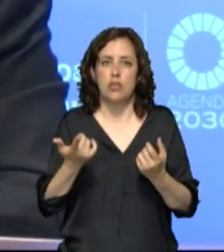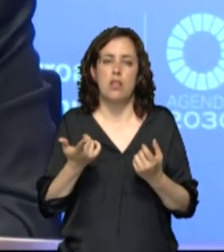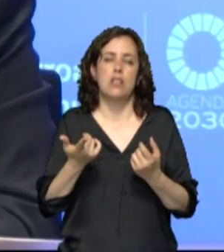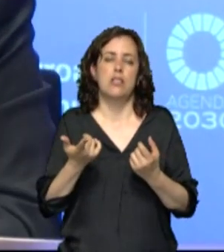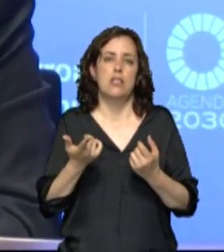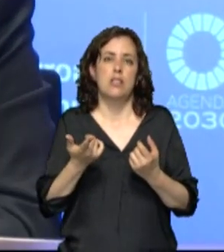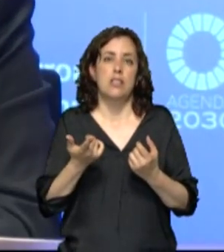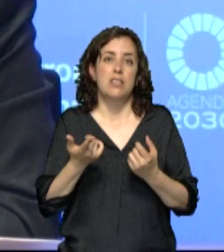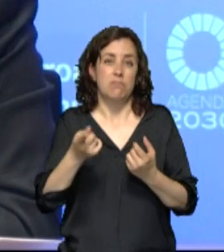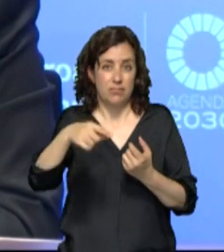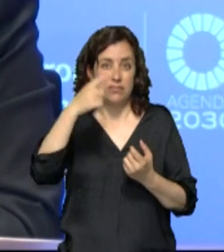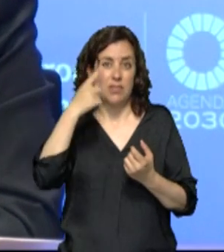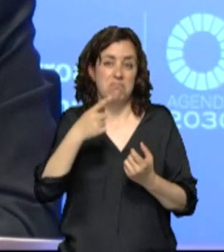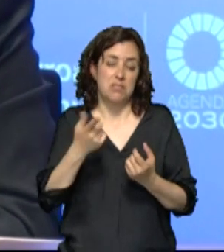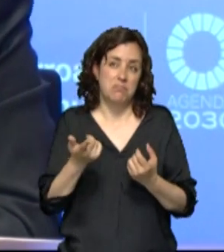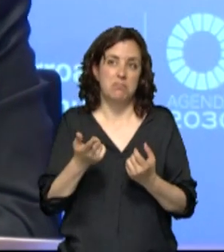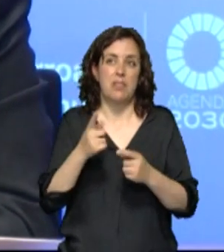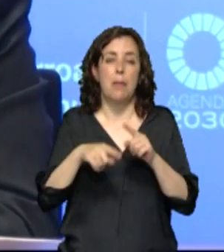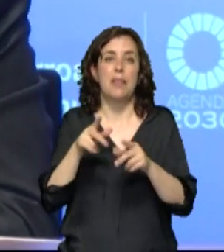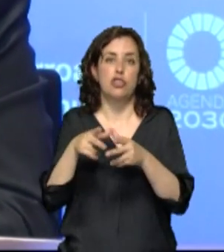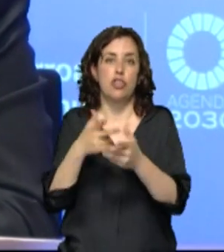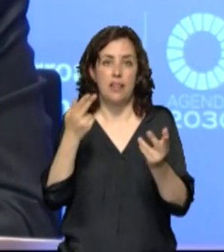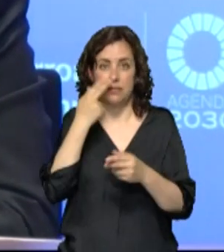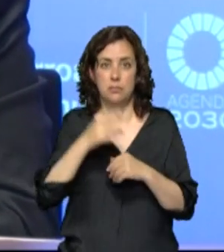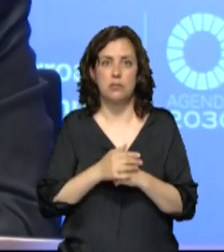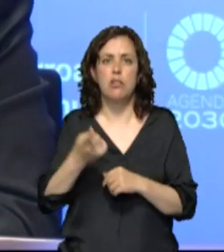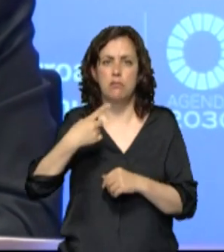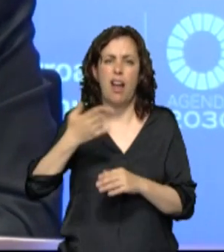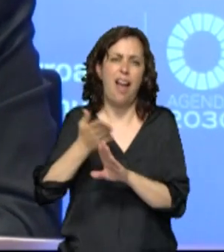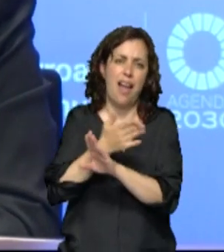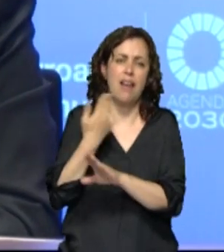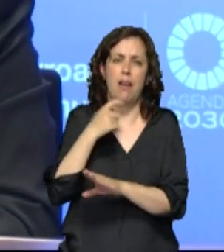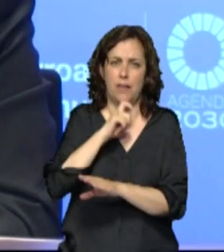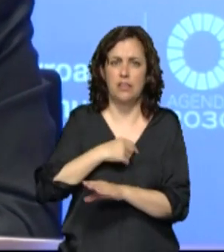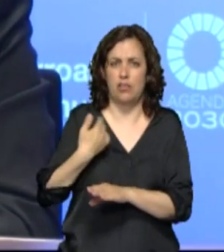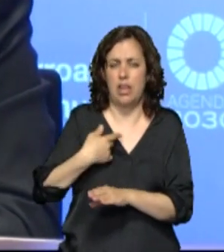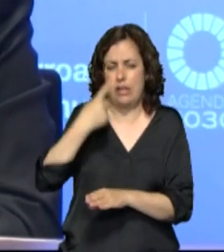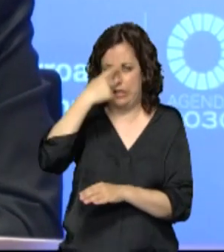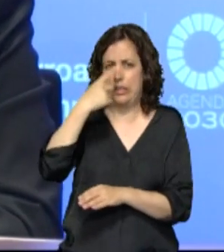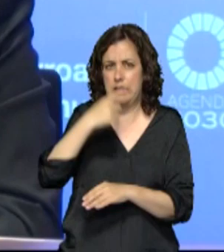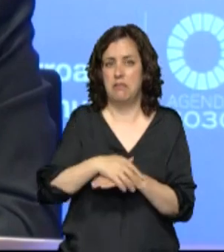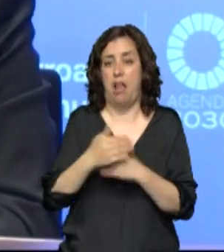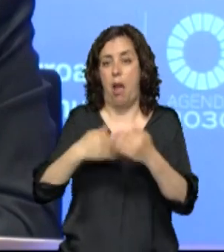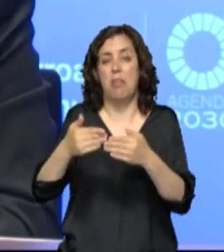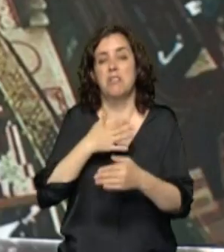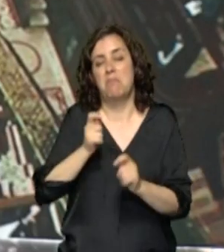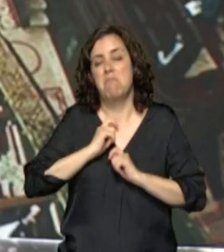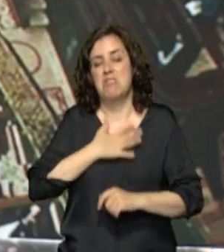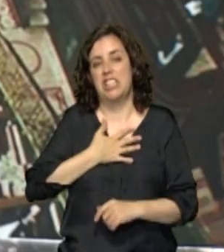Estado. Estábamos al tanto de la comunicación de la misma y, básicamente, los avances que se producían nos satisfacían.